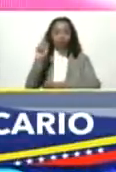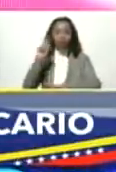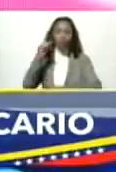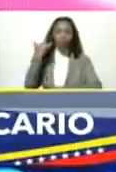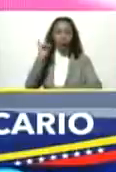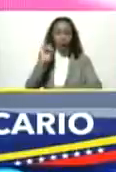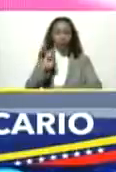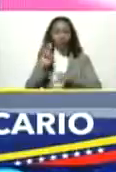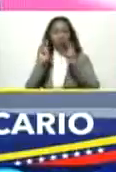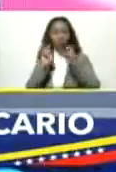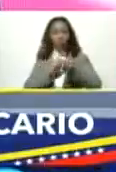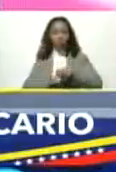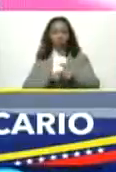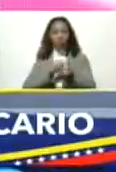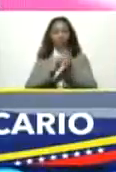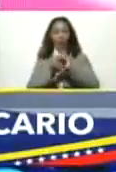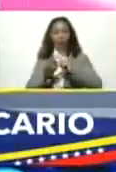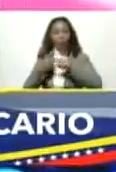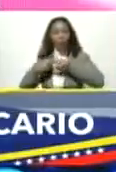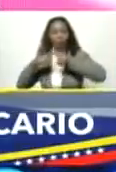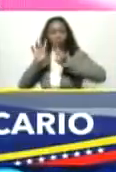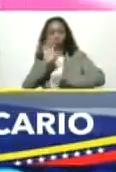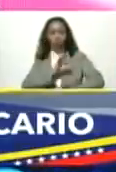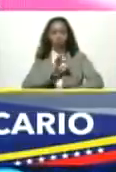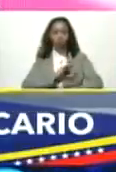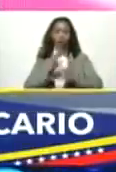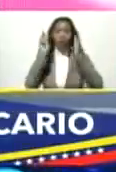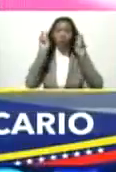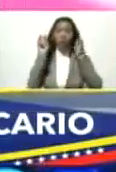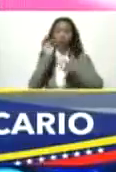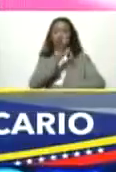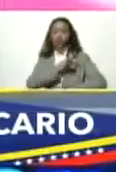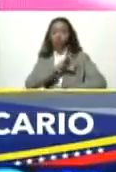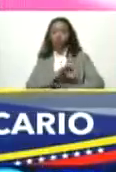de transición a otra sociedad a una nueva sociedad